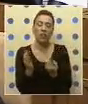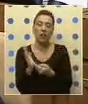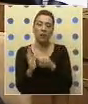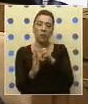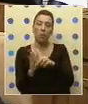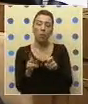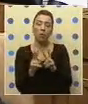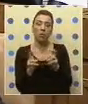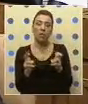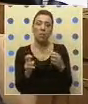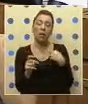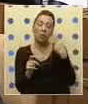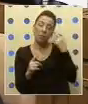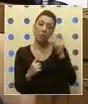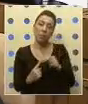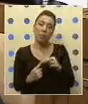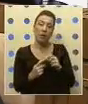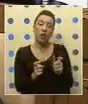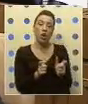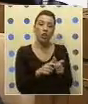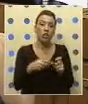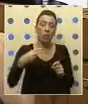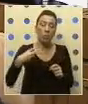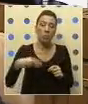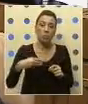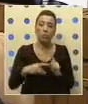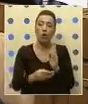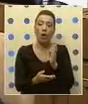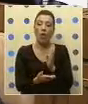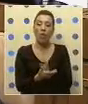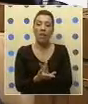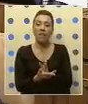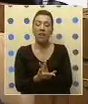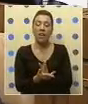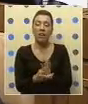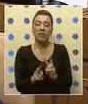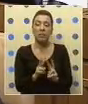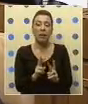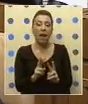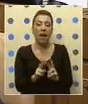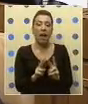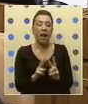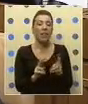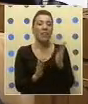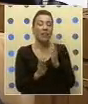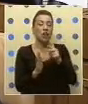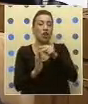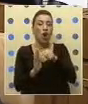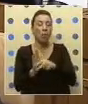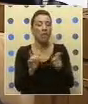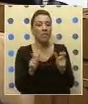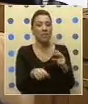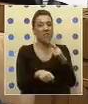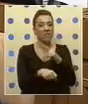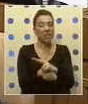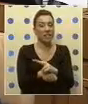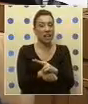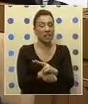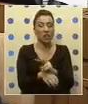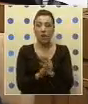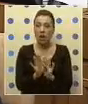algo que para mi gusto es central. El Consejo Municipal no debe ser resolutivo. Debe ser normativo y fiscalizador y nada más.